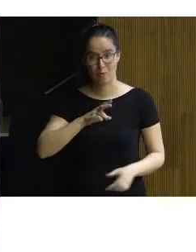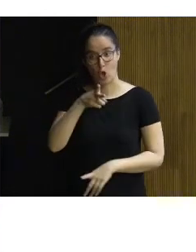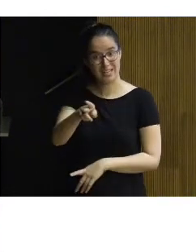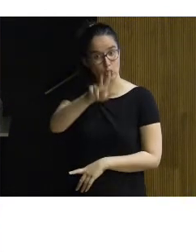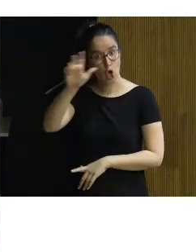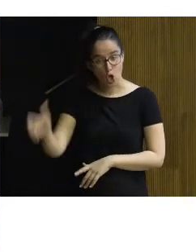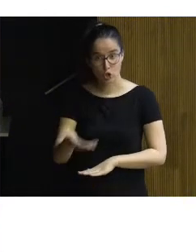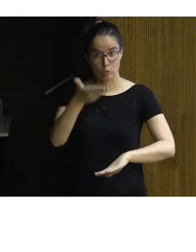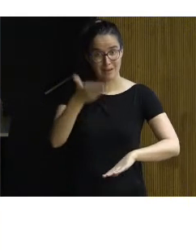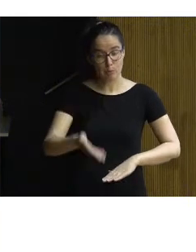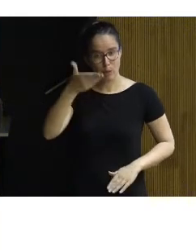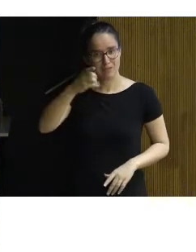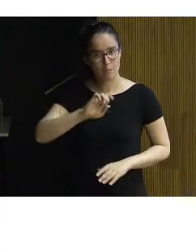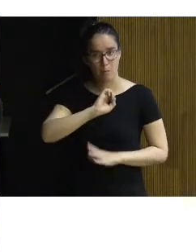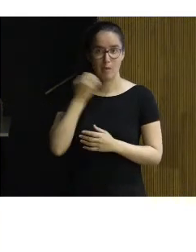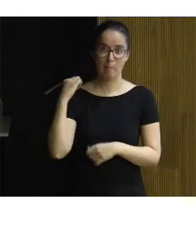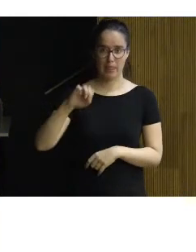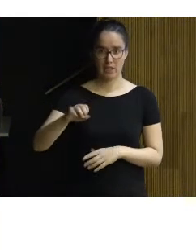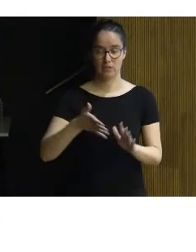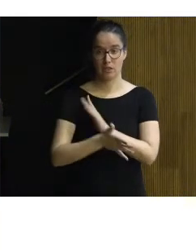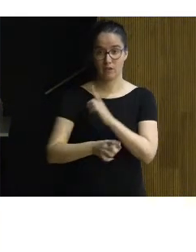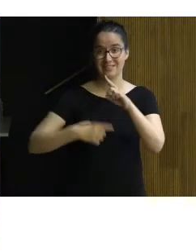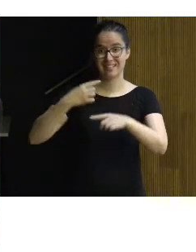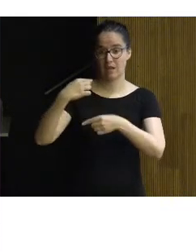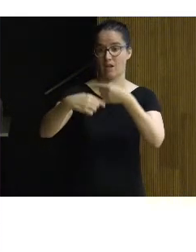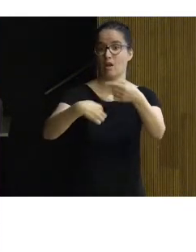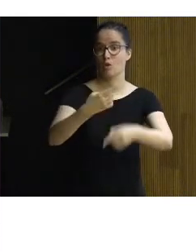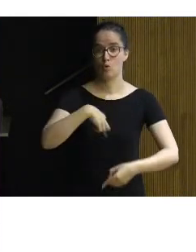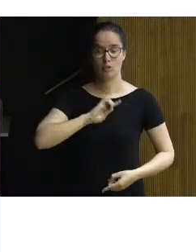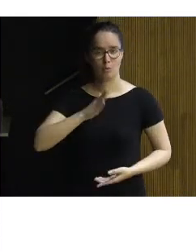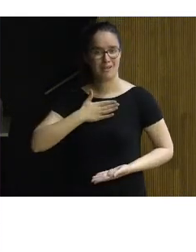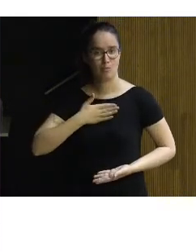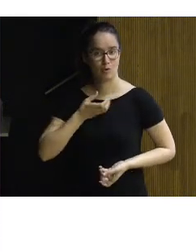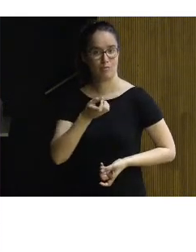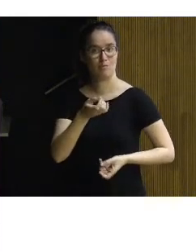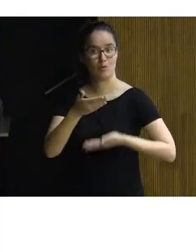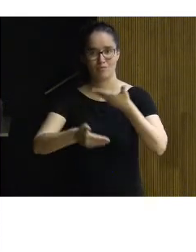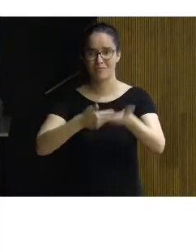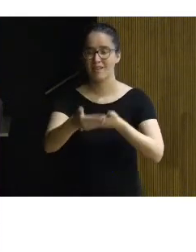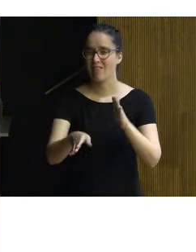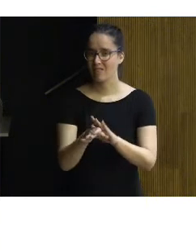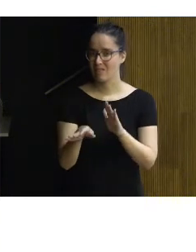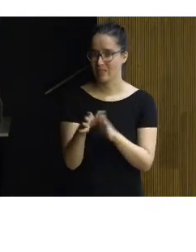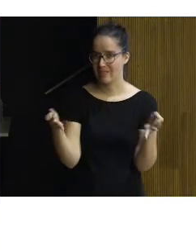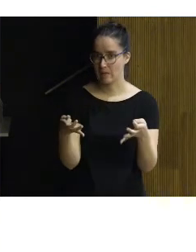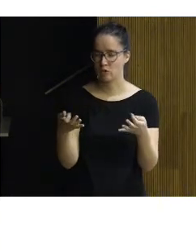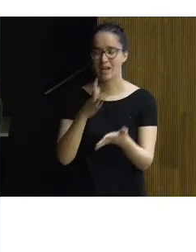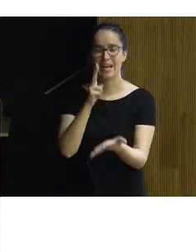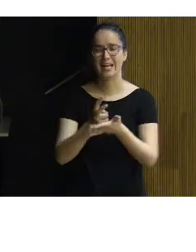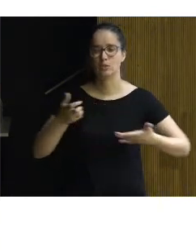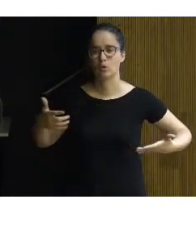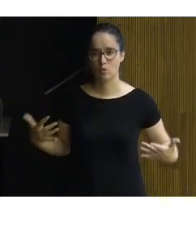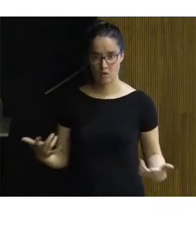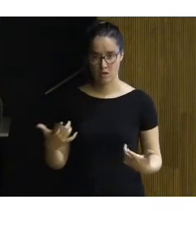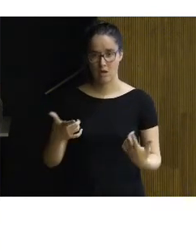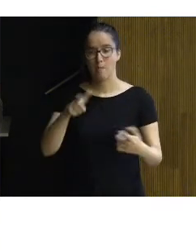fundamentales que son la de pasar a las siguientes generaciones nuestro patrimonio. Entonces, el reto era reunir a quienes